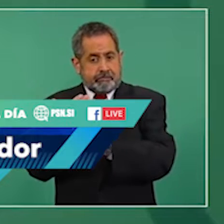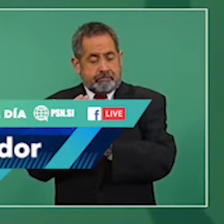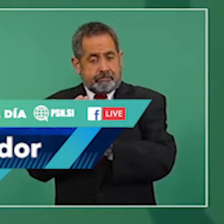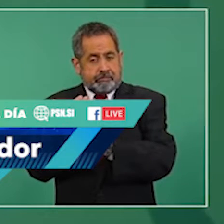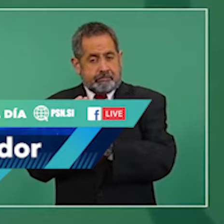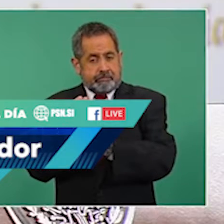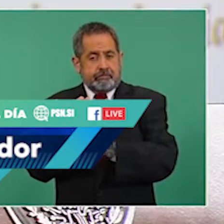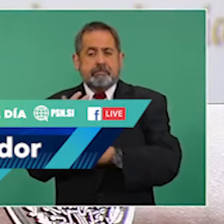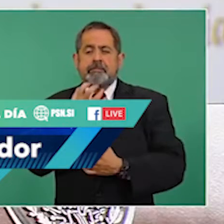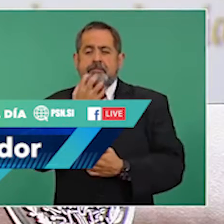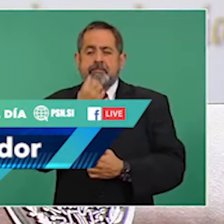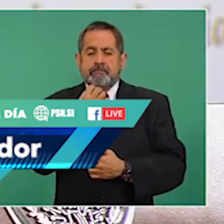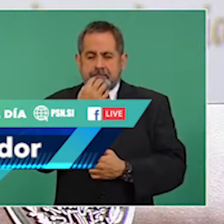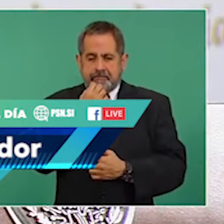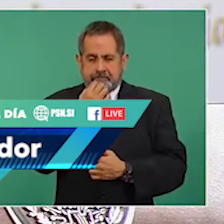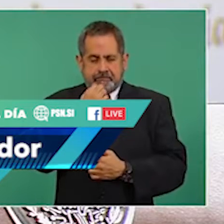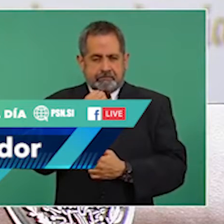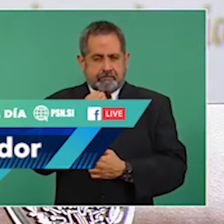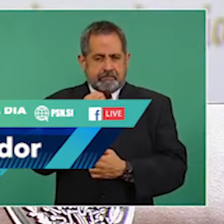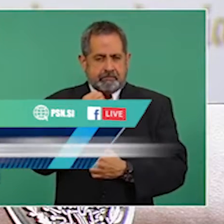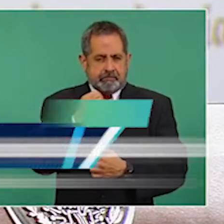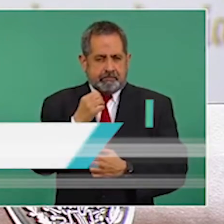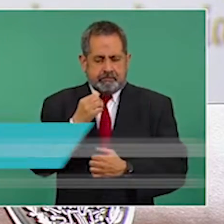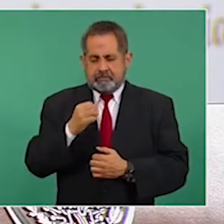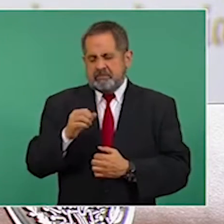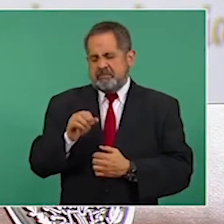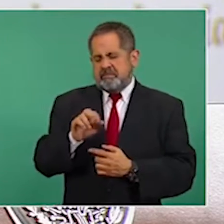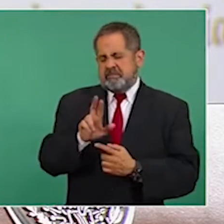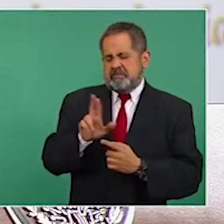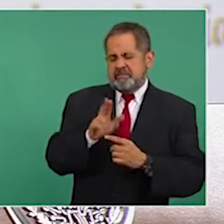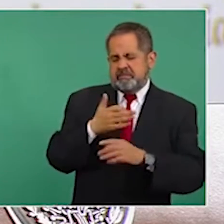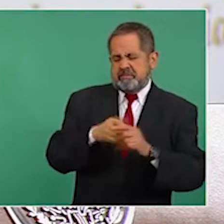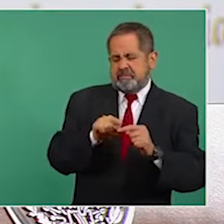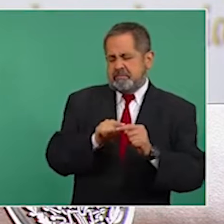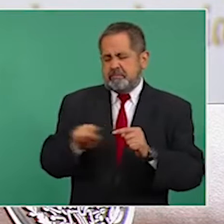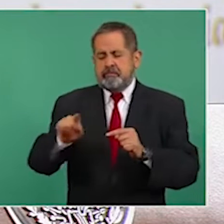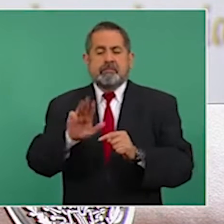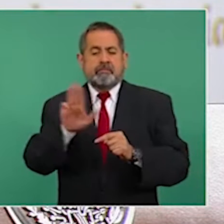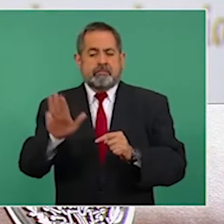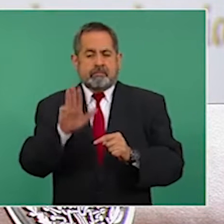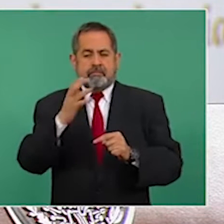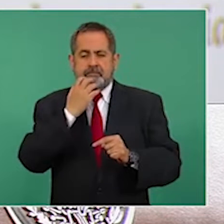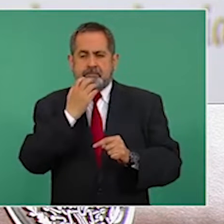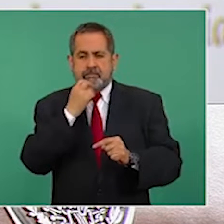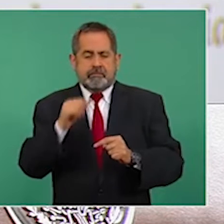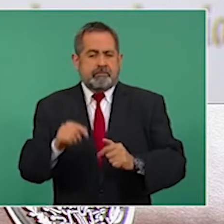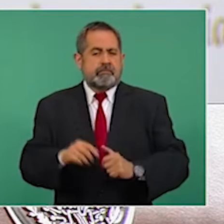Tepique, de ahí. Desde la tarde del martes y el miércoles.